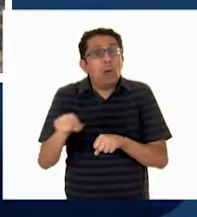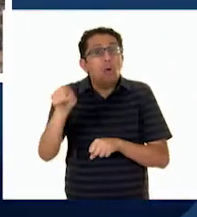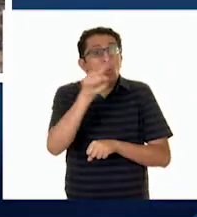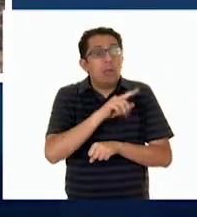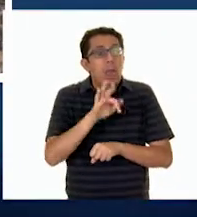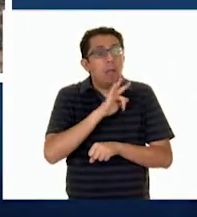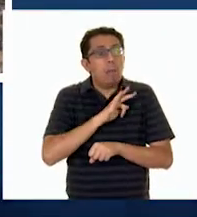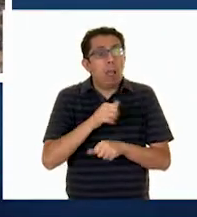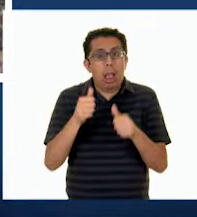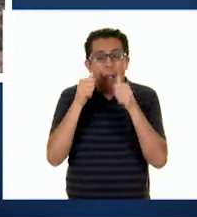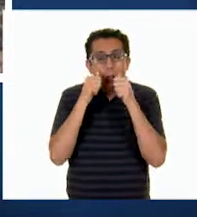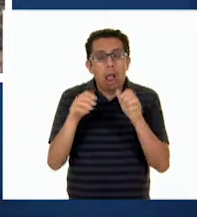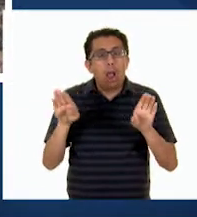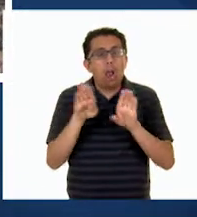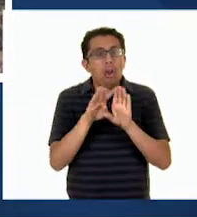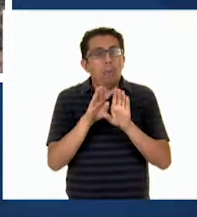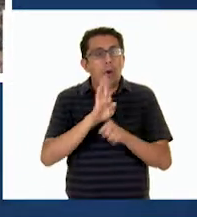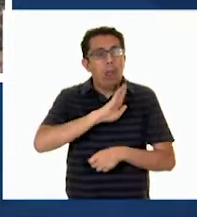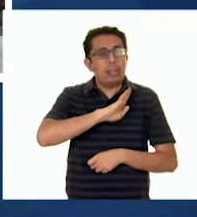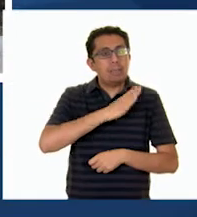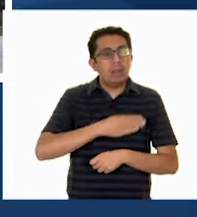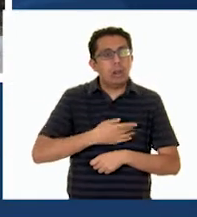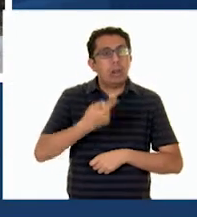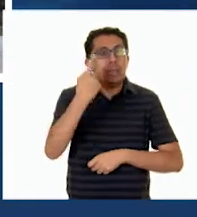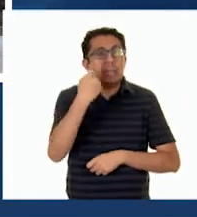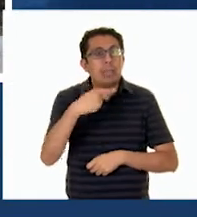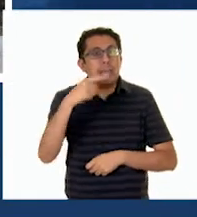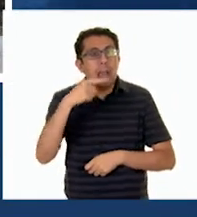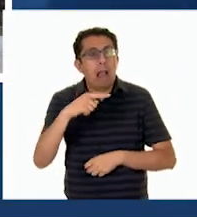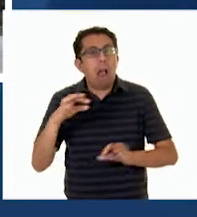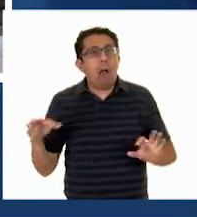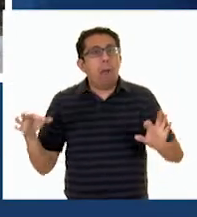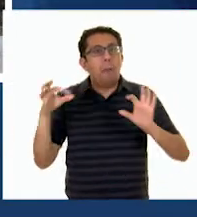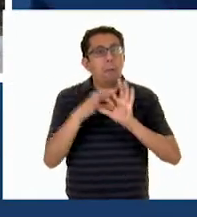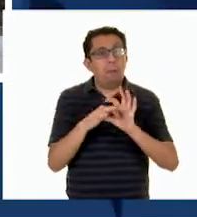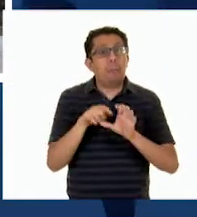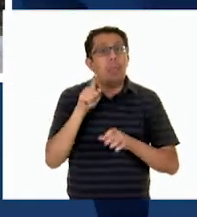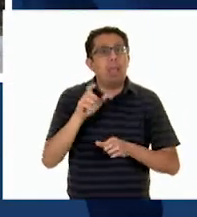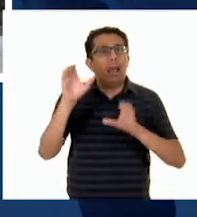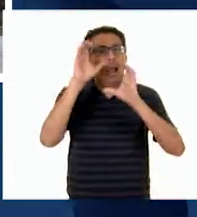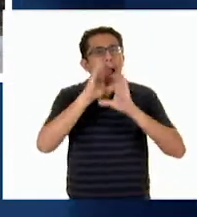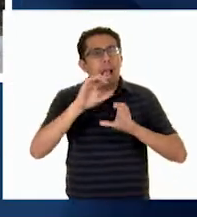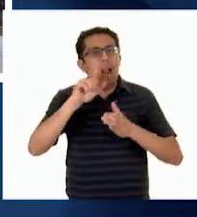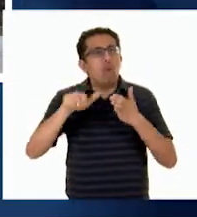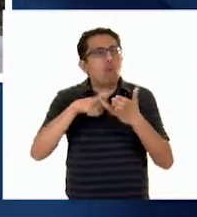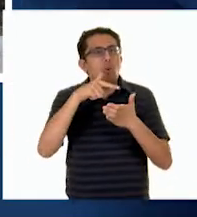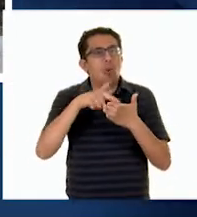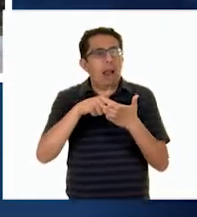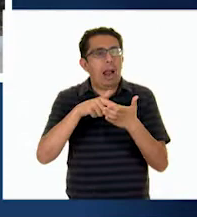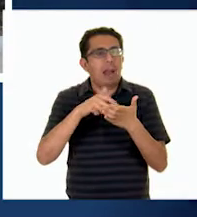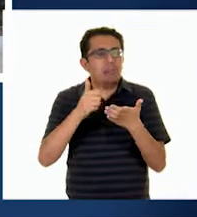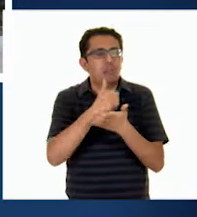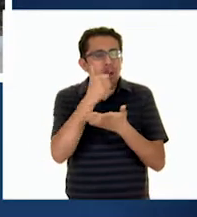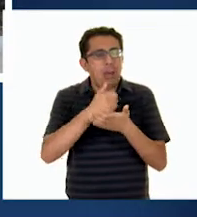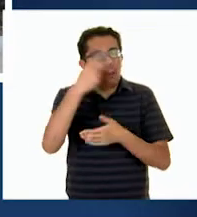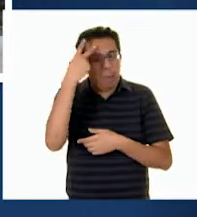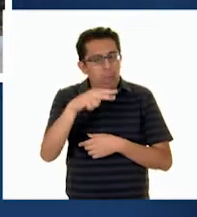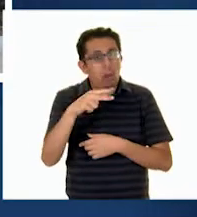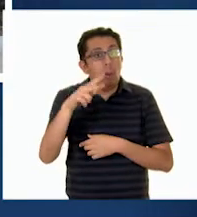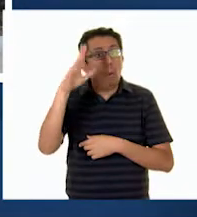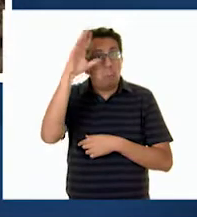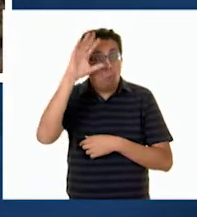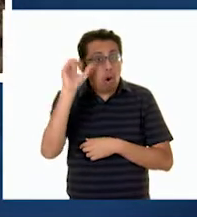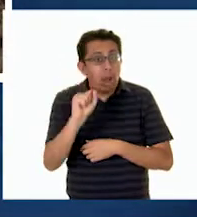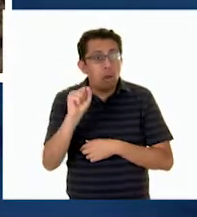se combinan palabras En Nahuatl y en español La Xochipitzahuac Se canta en regiones Nahuatl de la Ciudad de México Morelos,